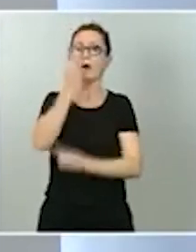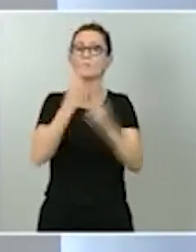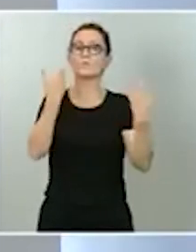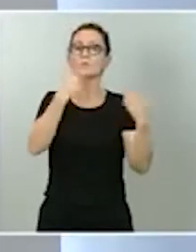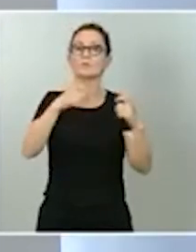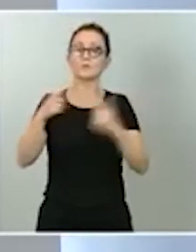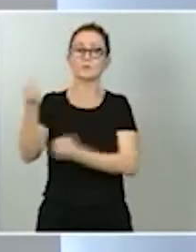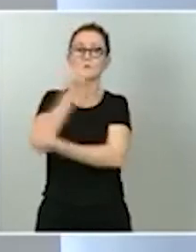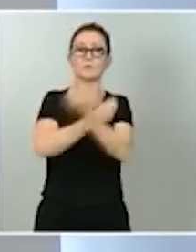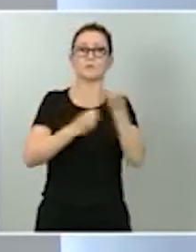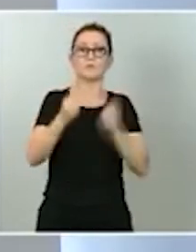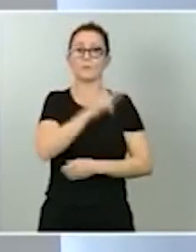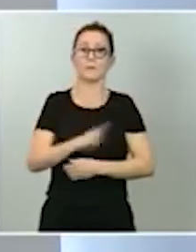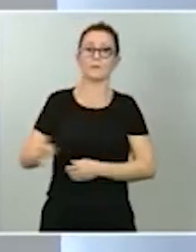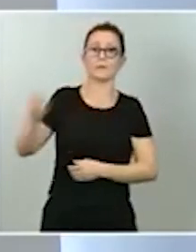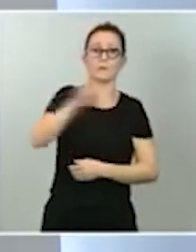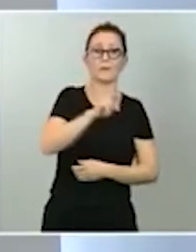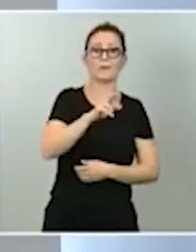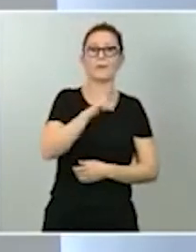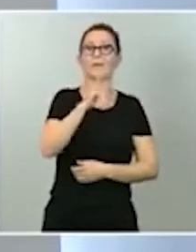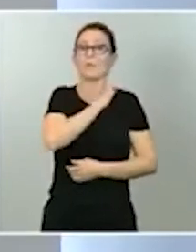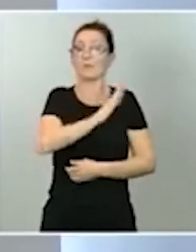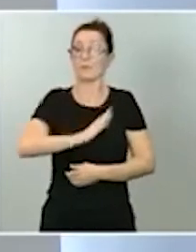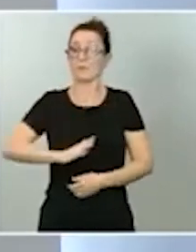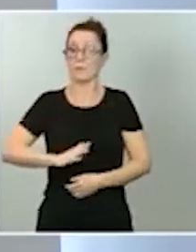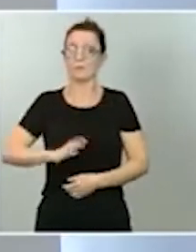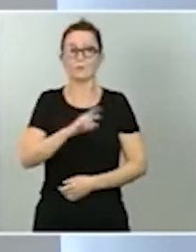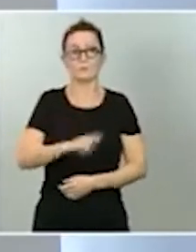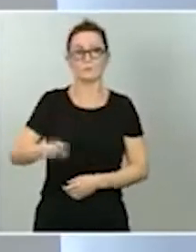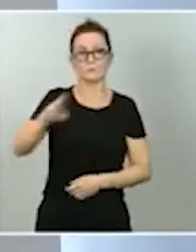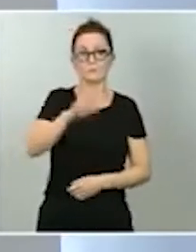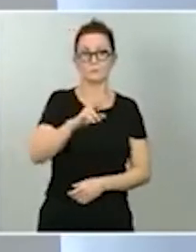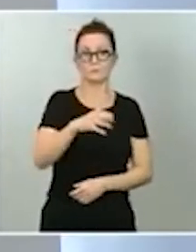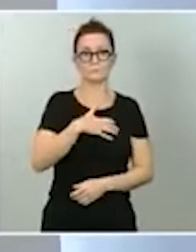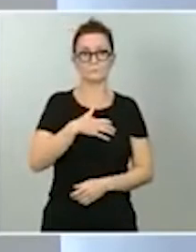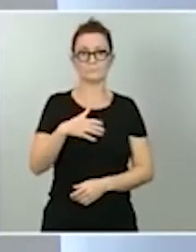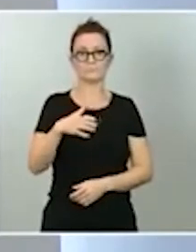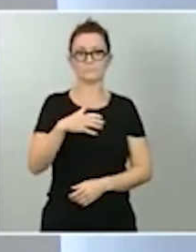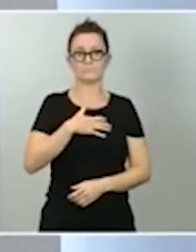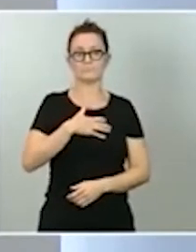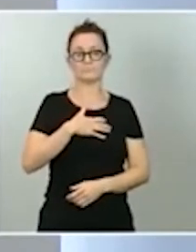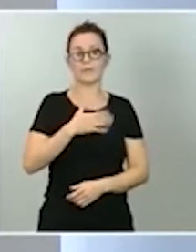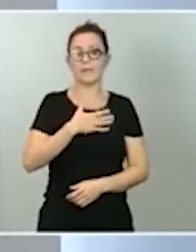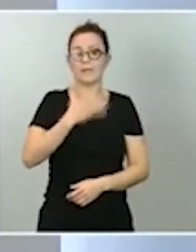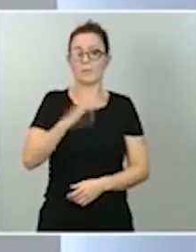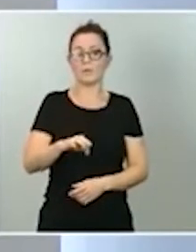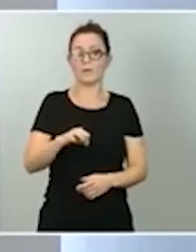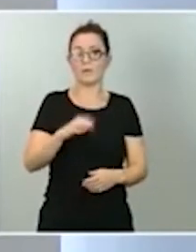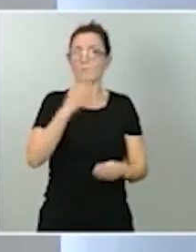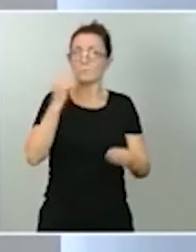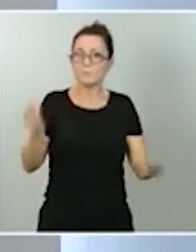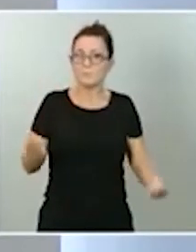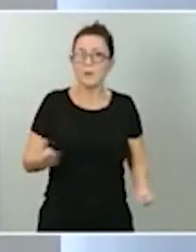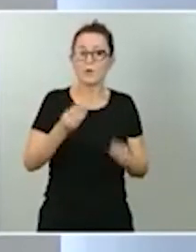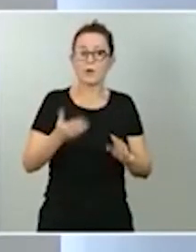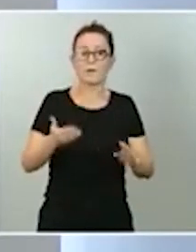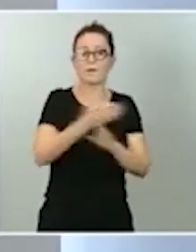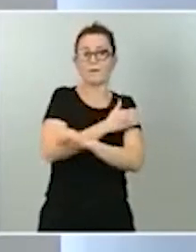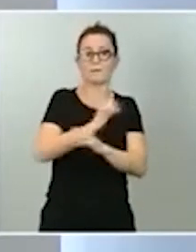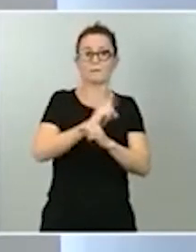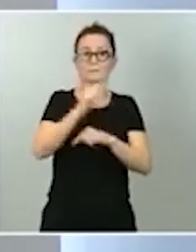podido recuperar la normalidad y recuperar el tono que tenían antes de la llegada de la pandemia en el mes de marzo.